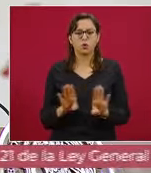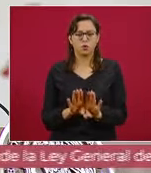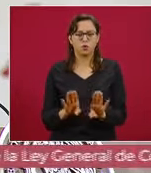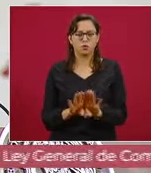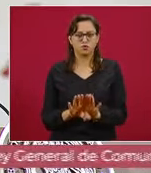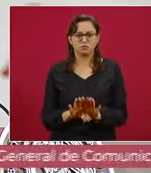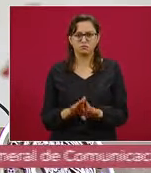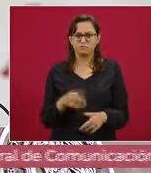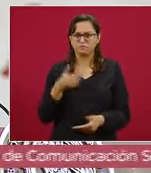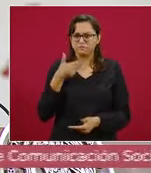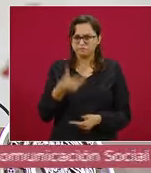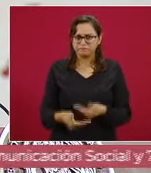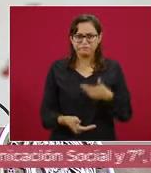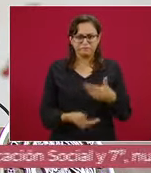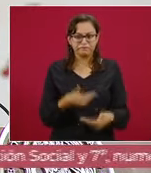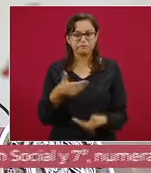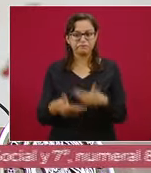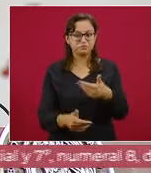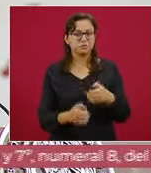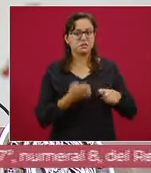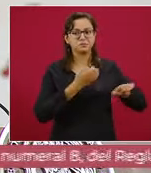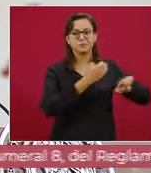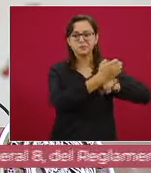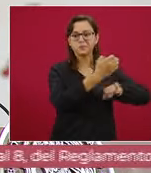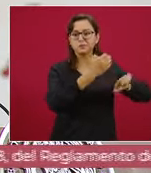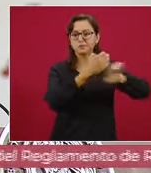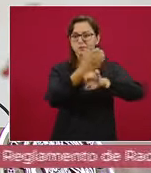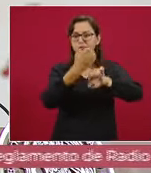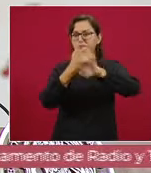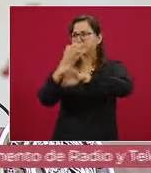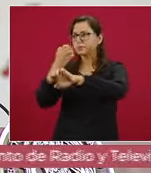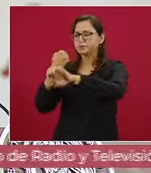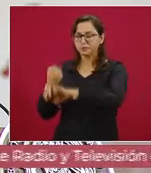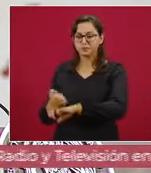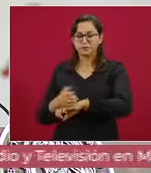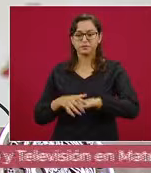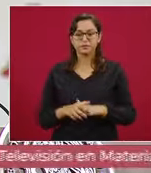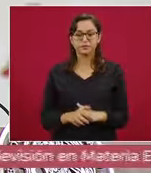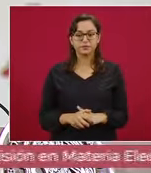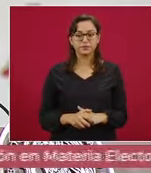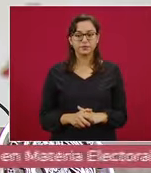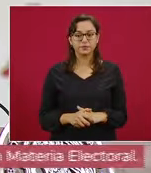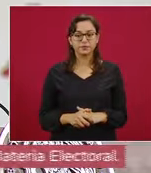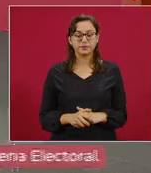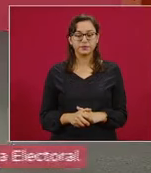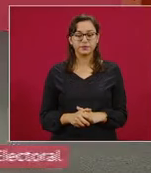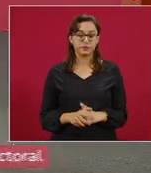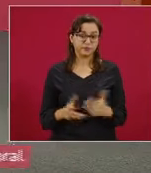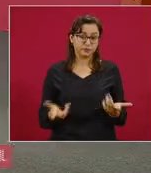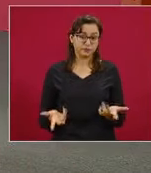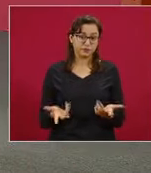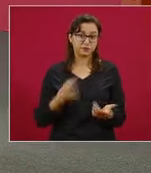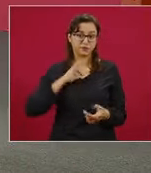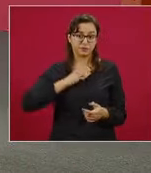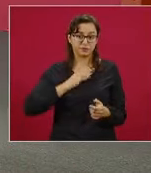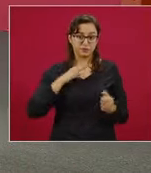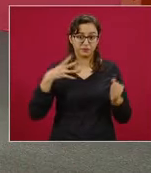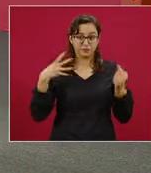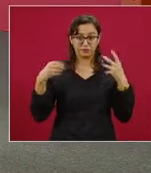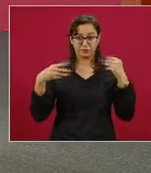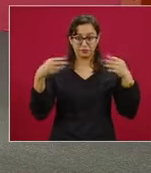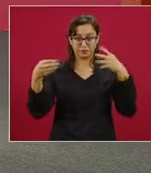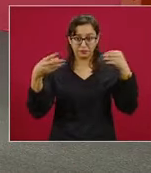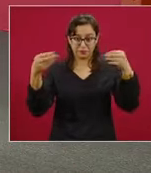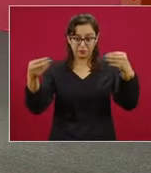uno de los estados de las entidades federativas enfrentando esta pandemia